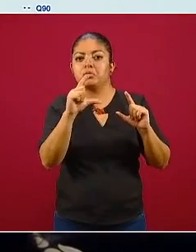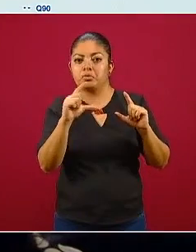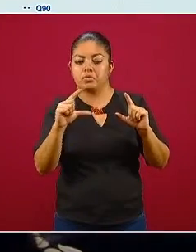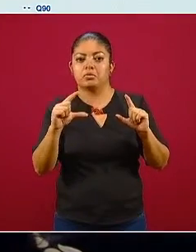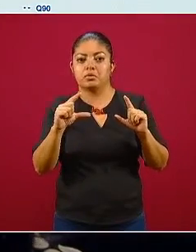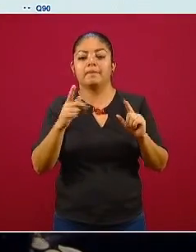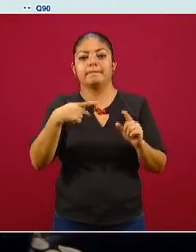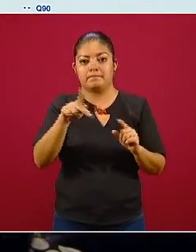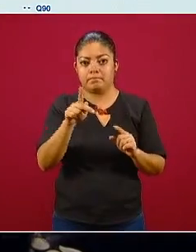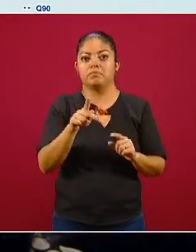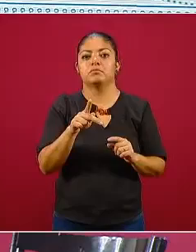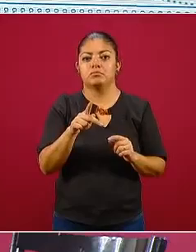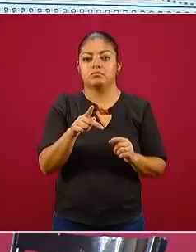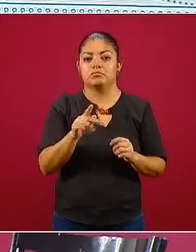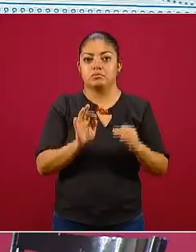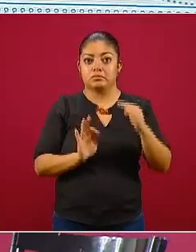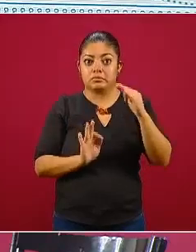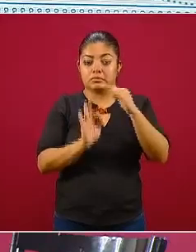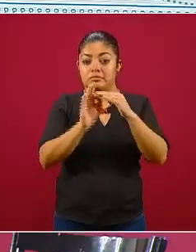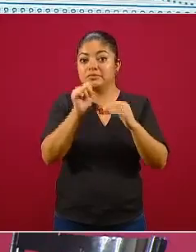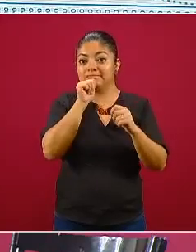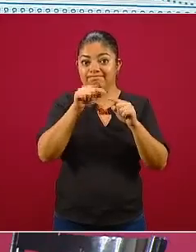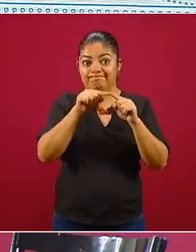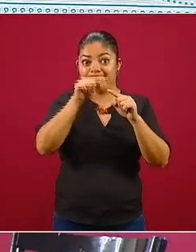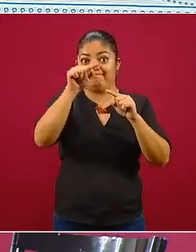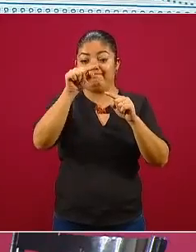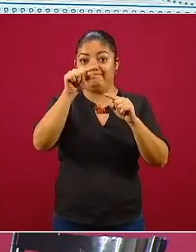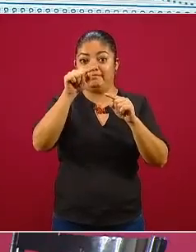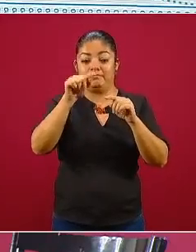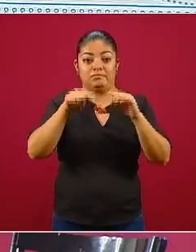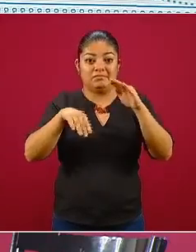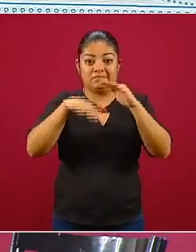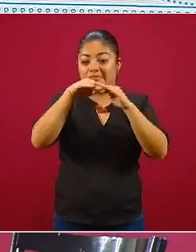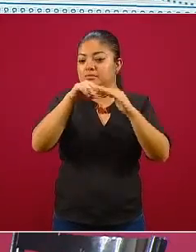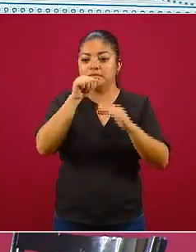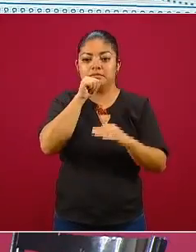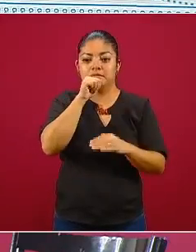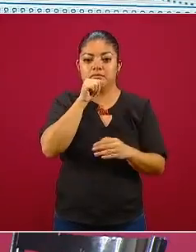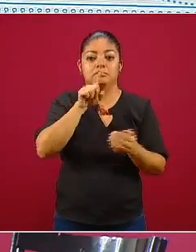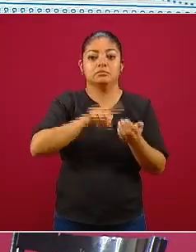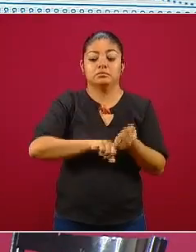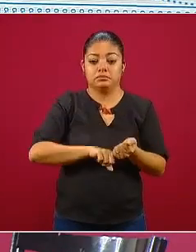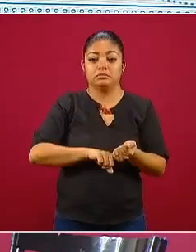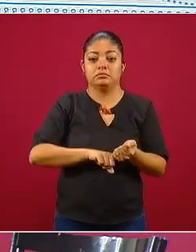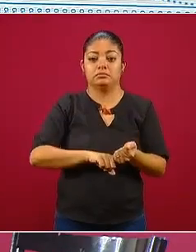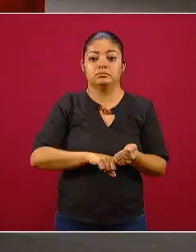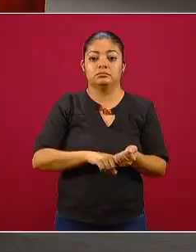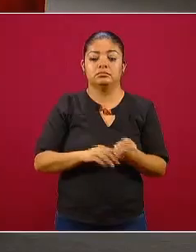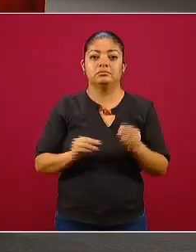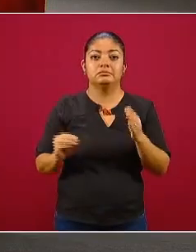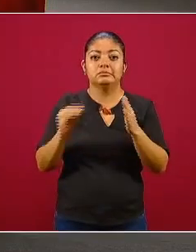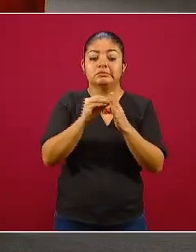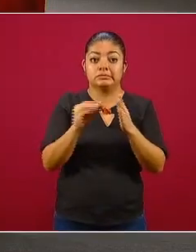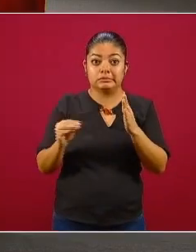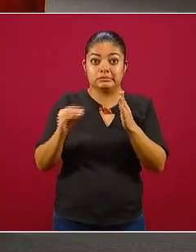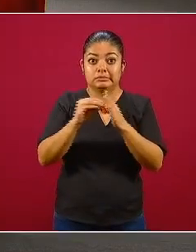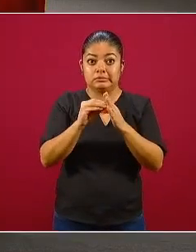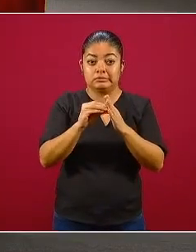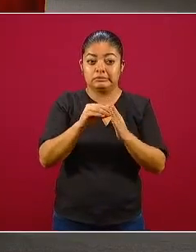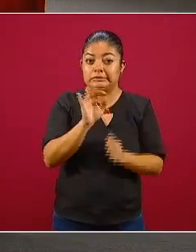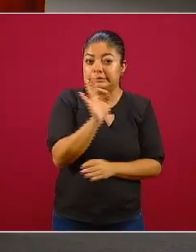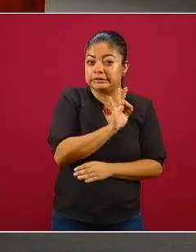todavía bastante cercana a lo que finalmente está ocurriendo si agregamos los casos sospechosos